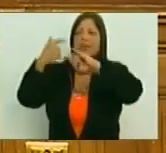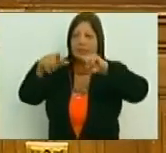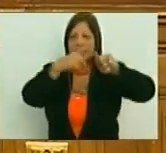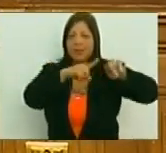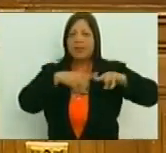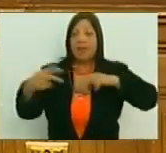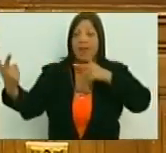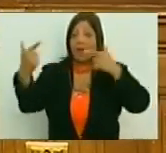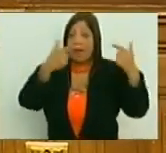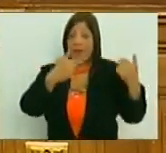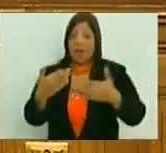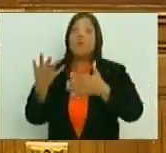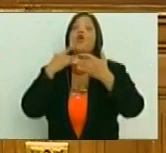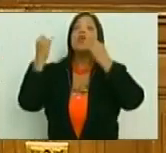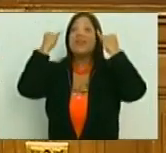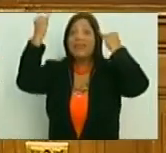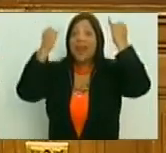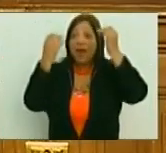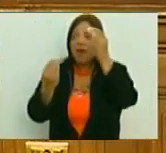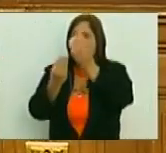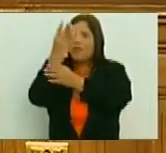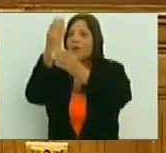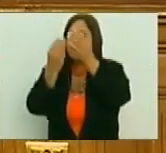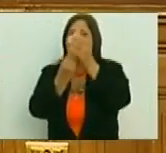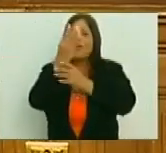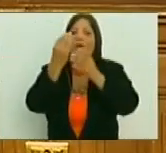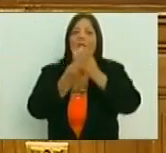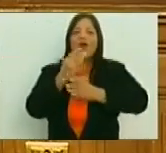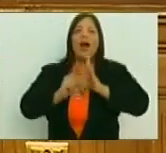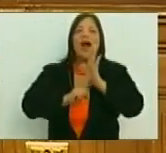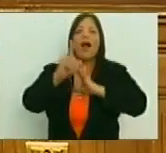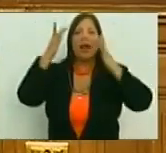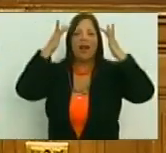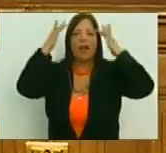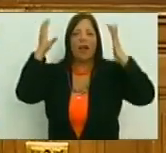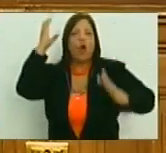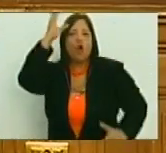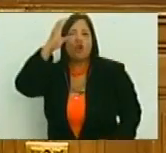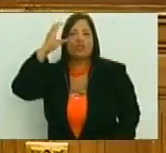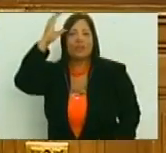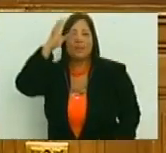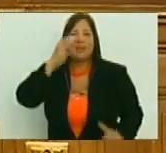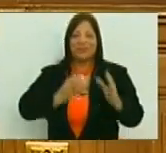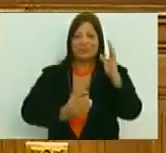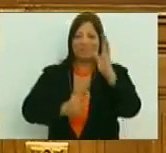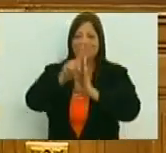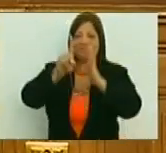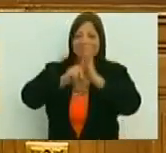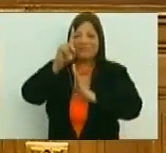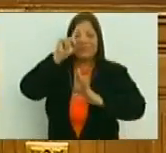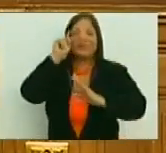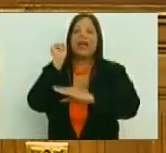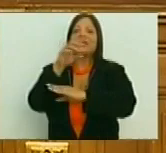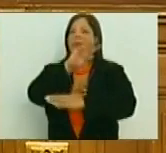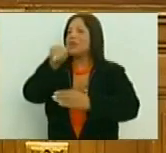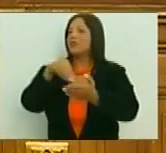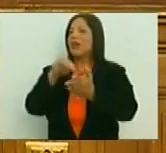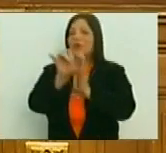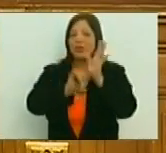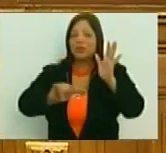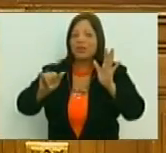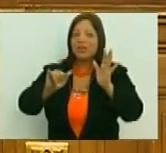confrontación de las ideas surge el progreso del conocimiento. Y eso deseamos desde esta Asamblea Nacional